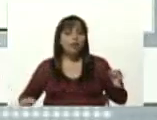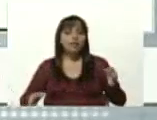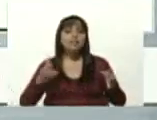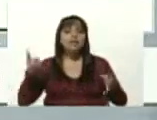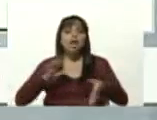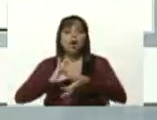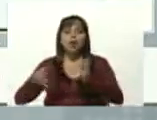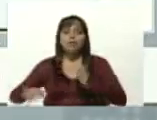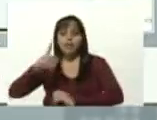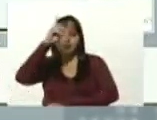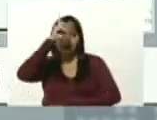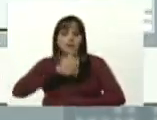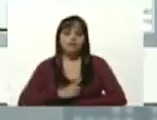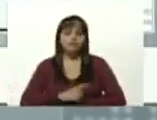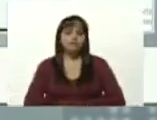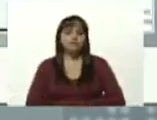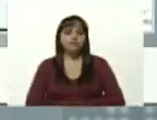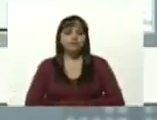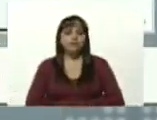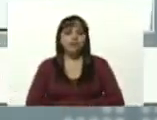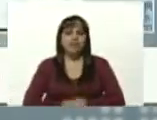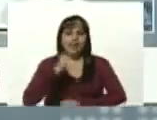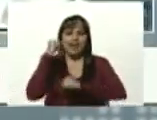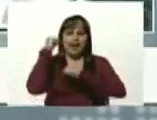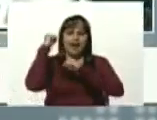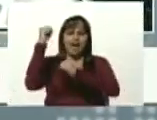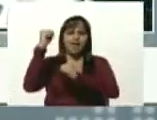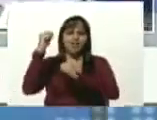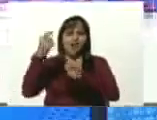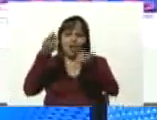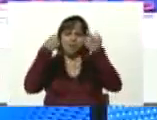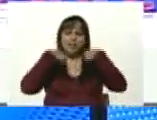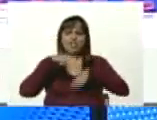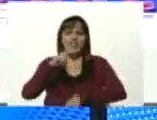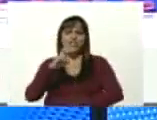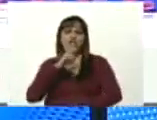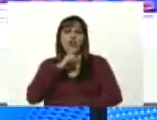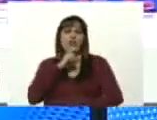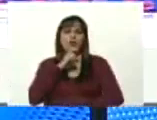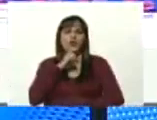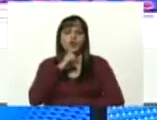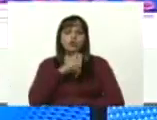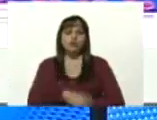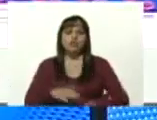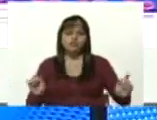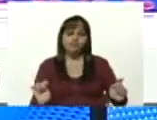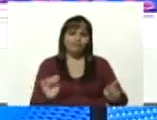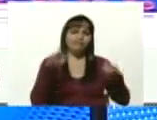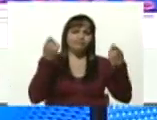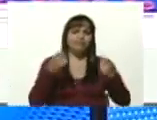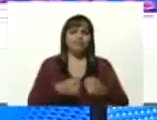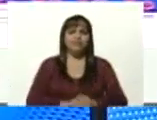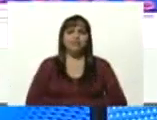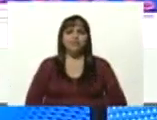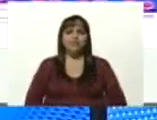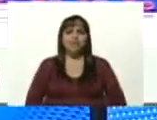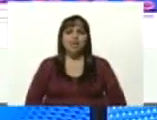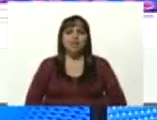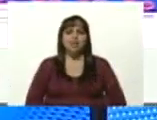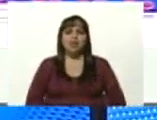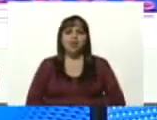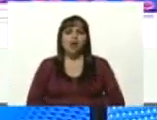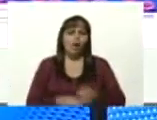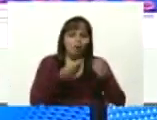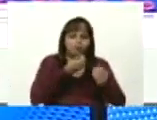olimpiadas ganarnos la medalla de oro de la recuperación la prosperidad